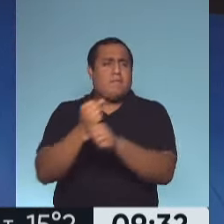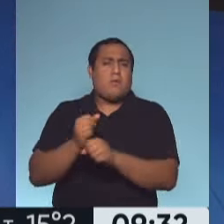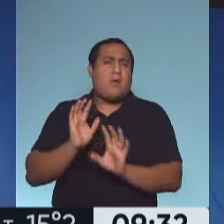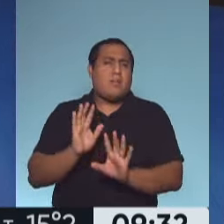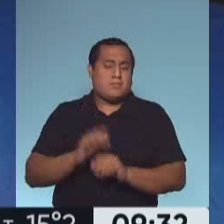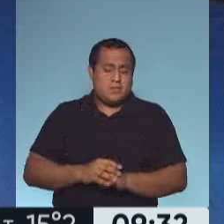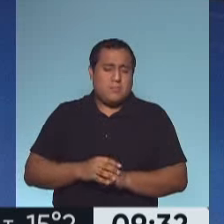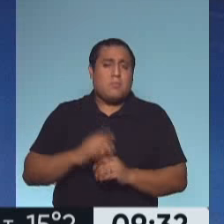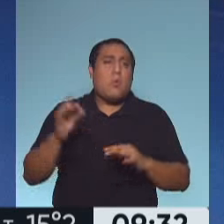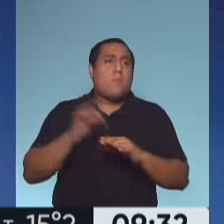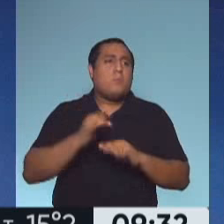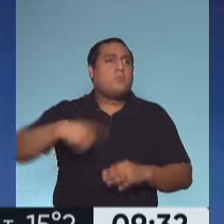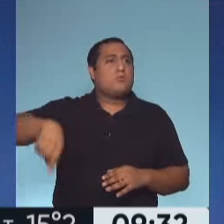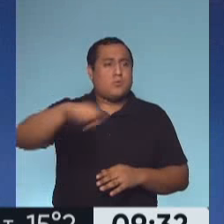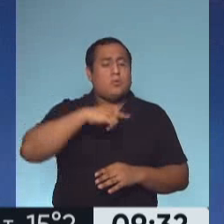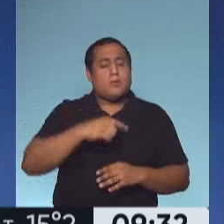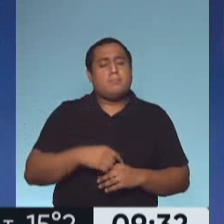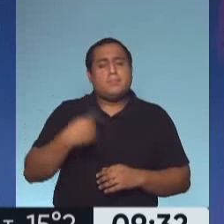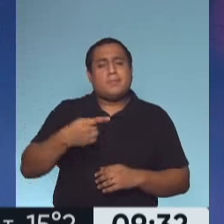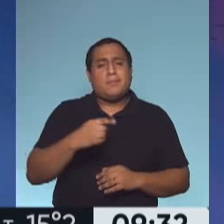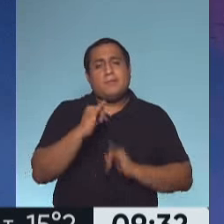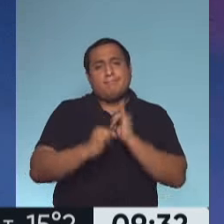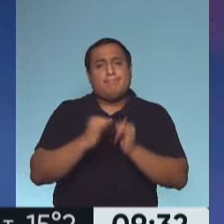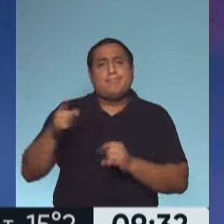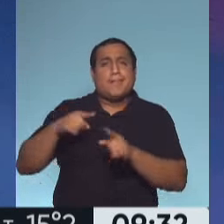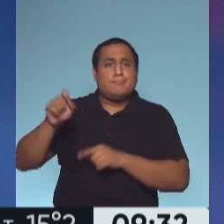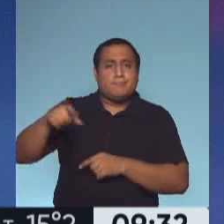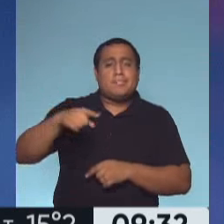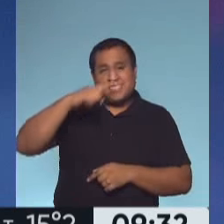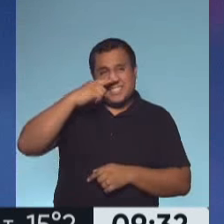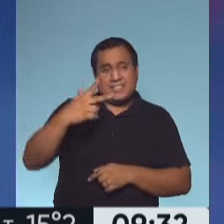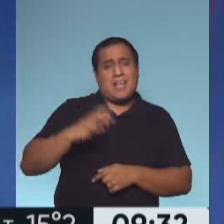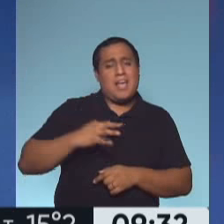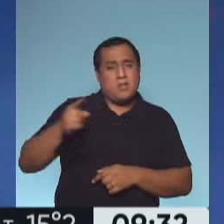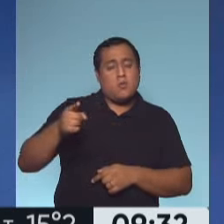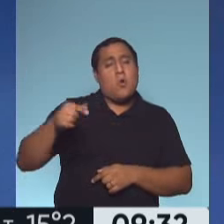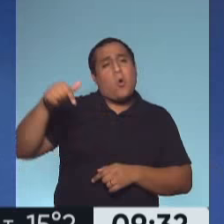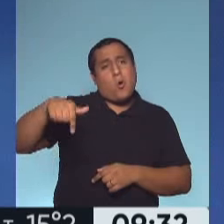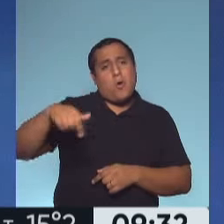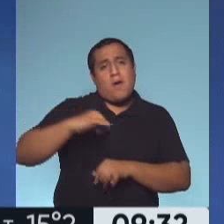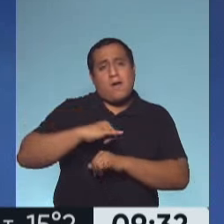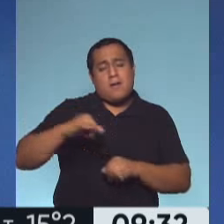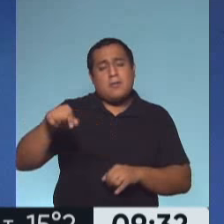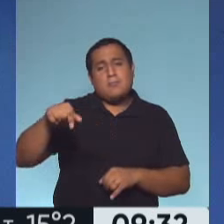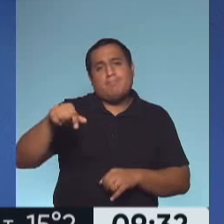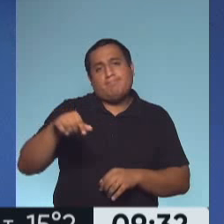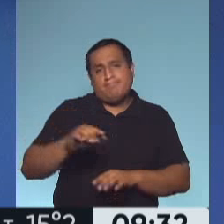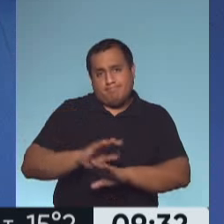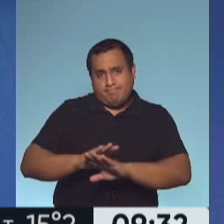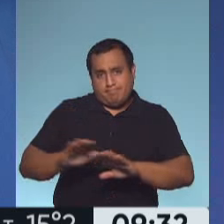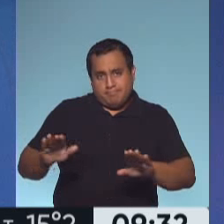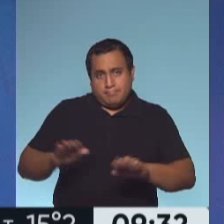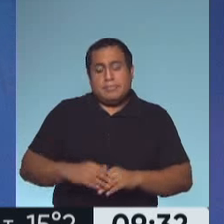sobre todo el compromiso, que es lo que rescatamos siempre de esta maravillosa carrera de 73 años que hoy, por supuesto, llega de una manera